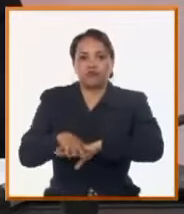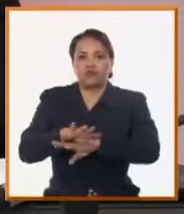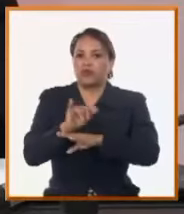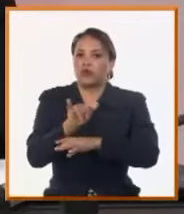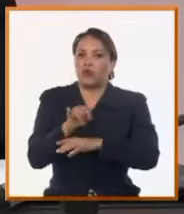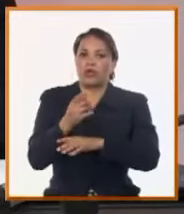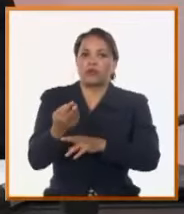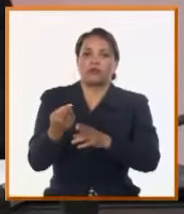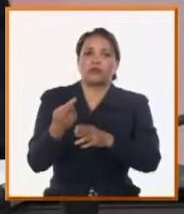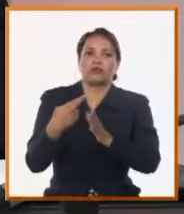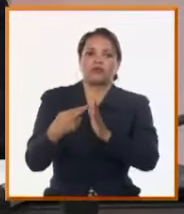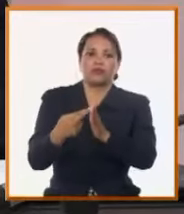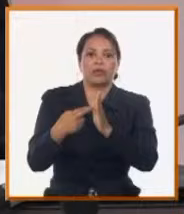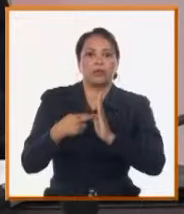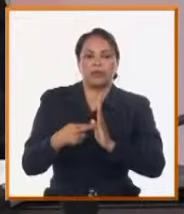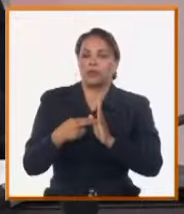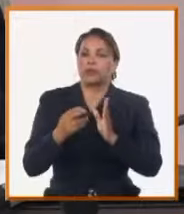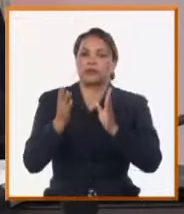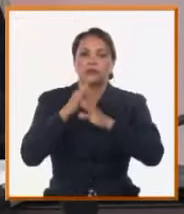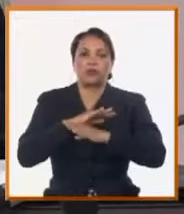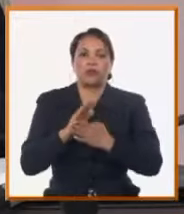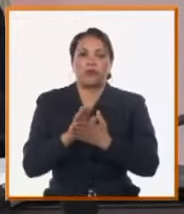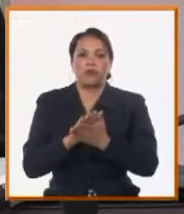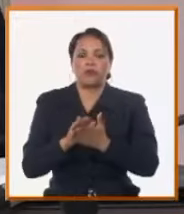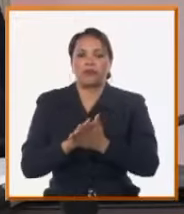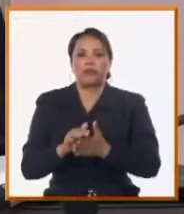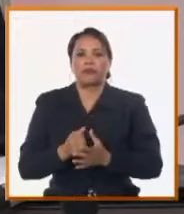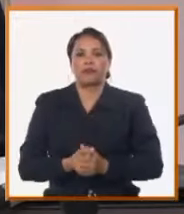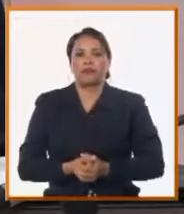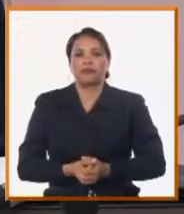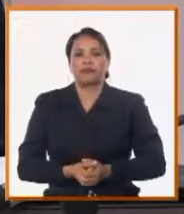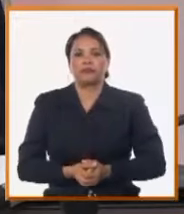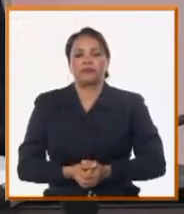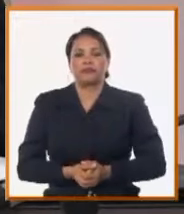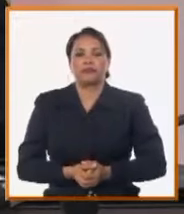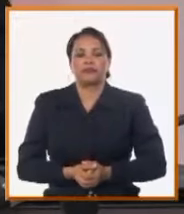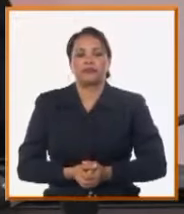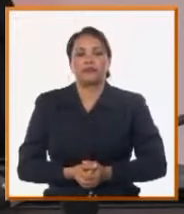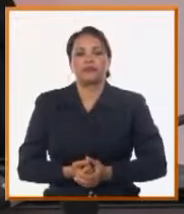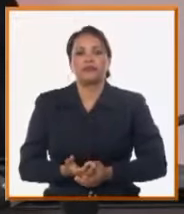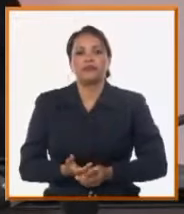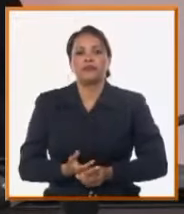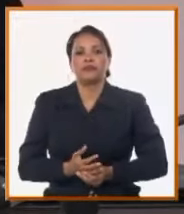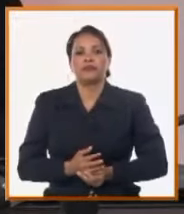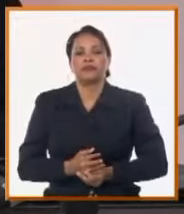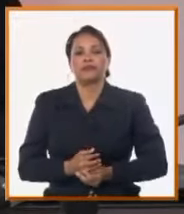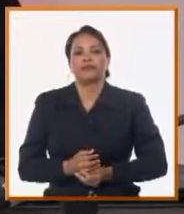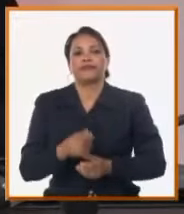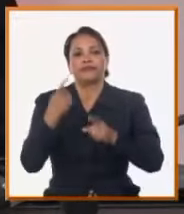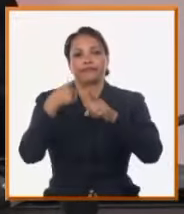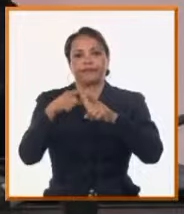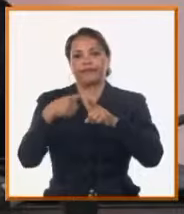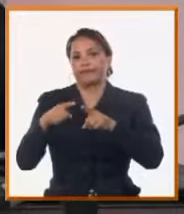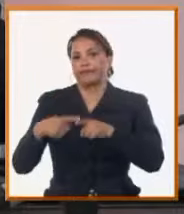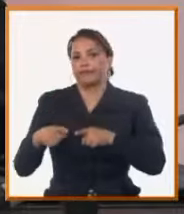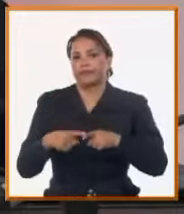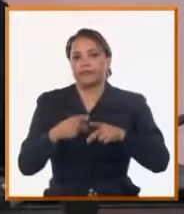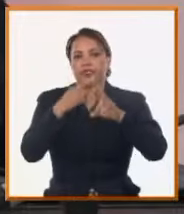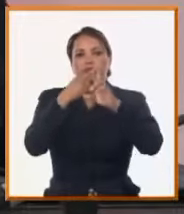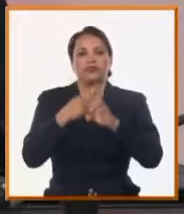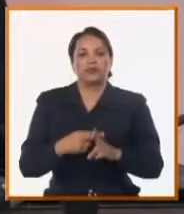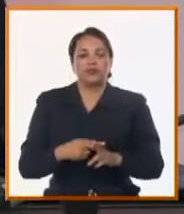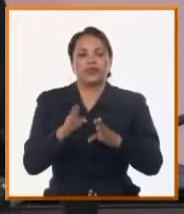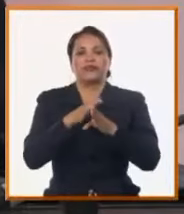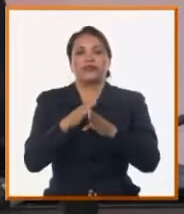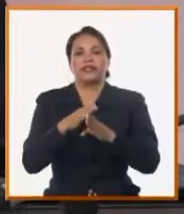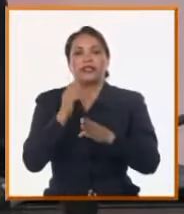Vistalegra, del Cotorro, que las calles están muy malas por los salieros de agua de todo tipo. Y así otras opiniones que llegan desde